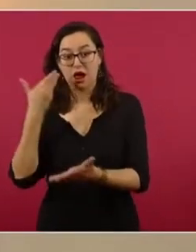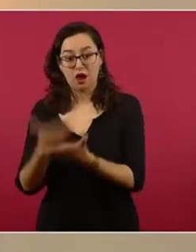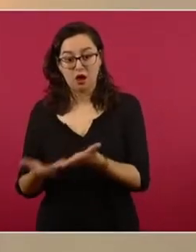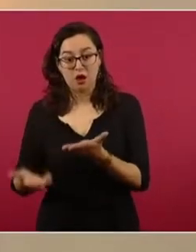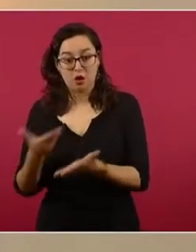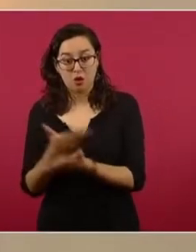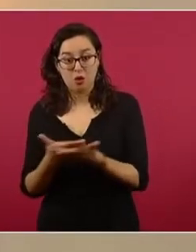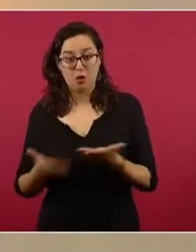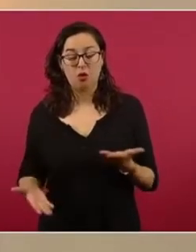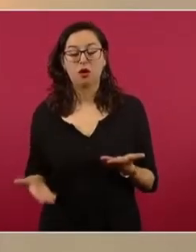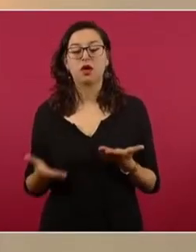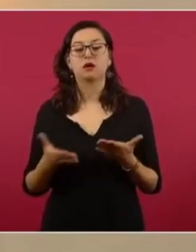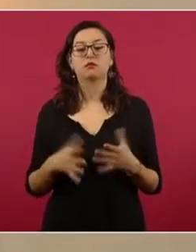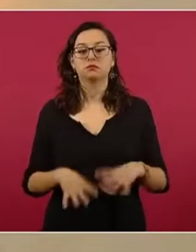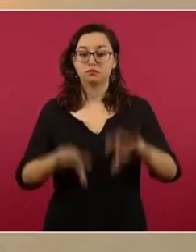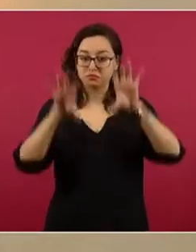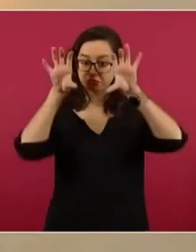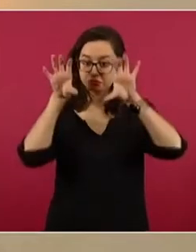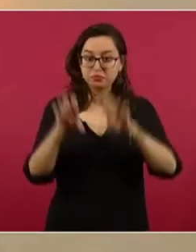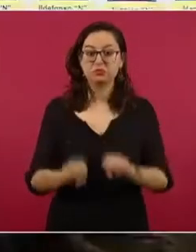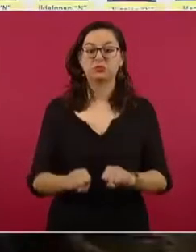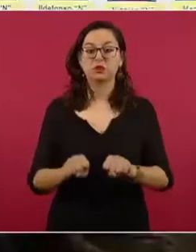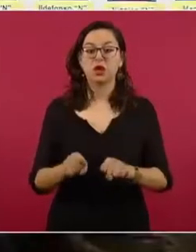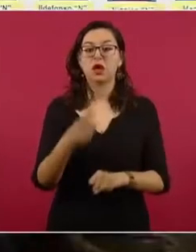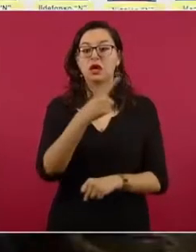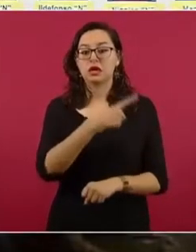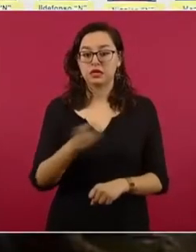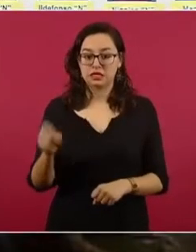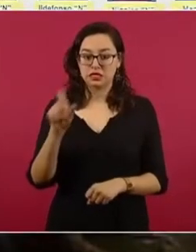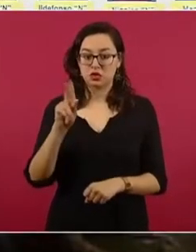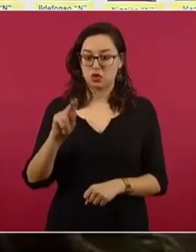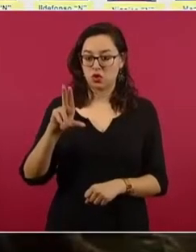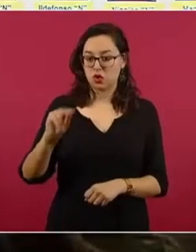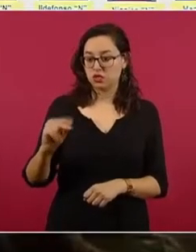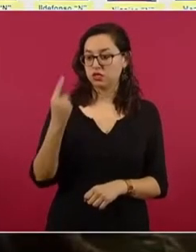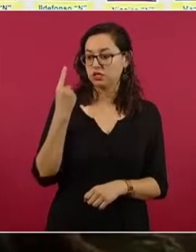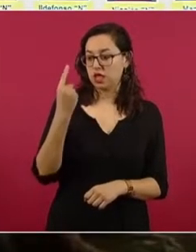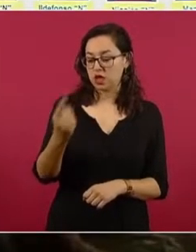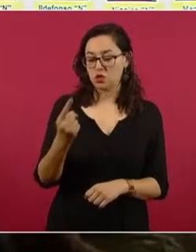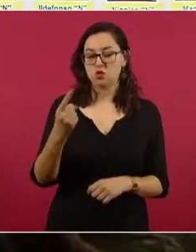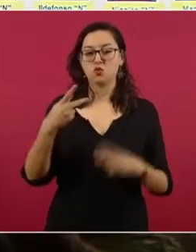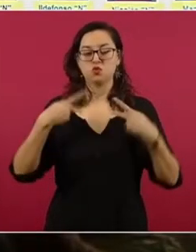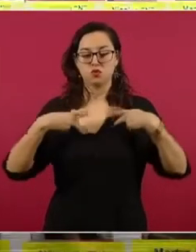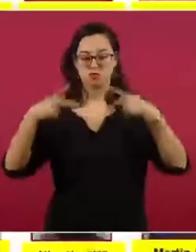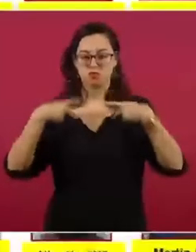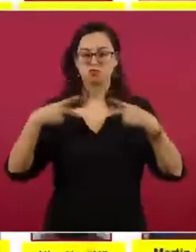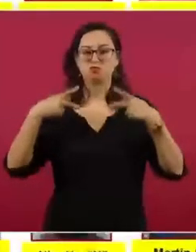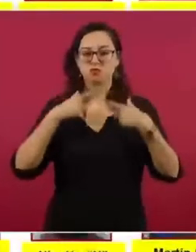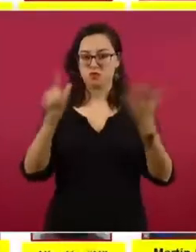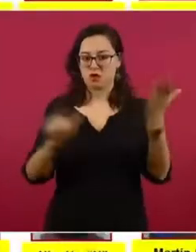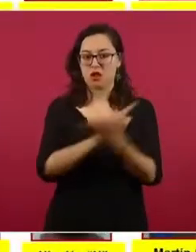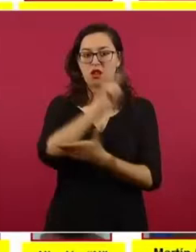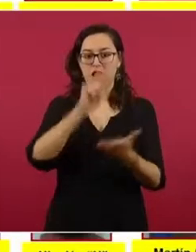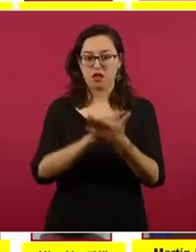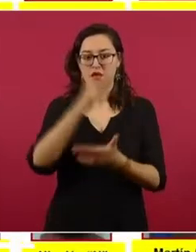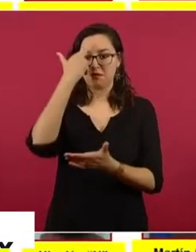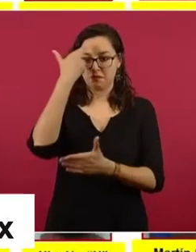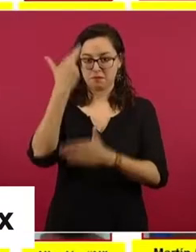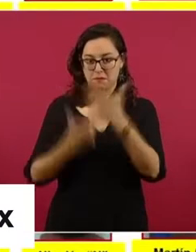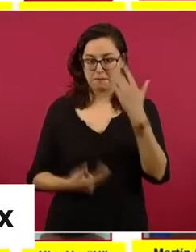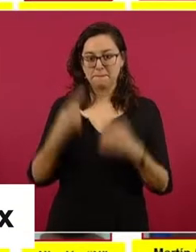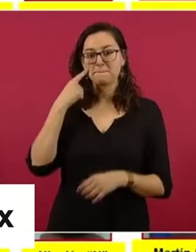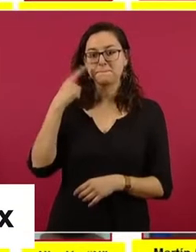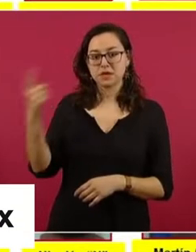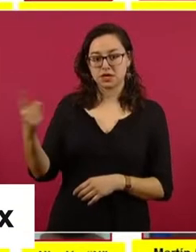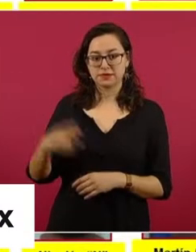a 181 generadores de violencia en la zona de